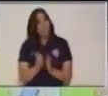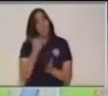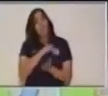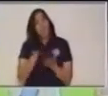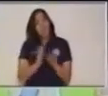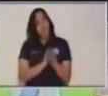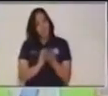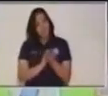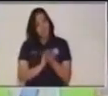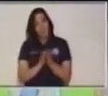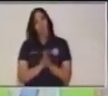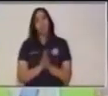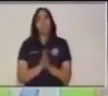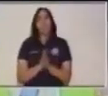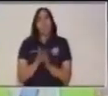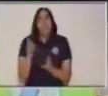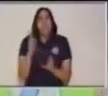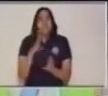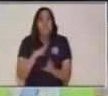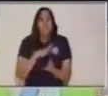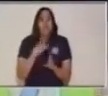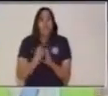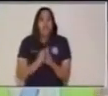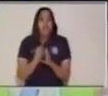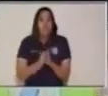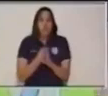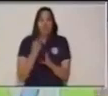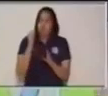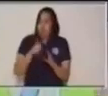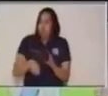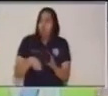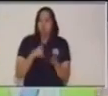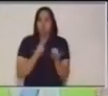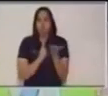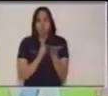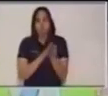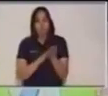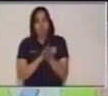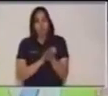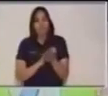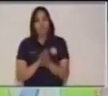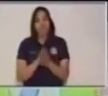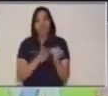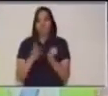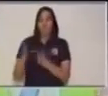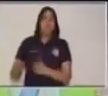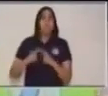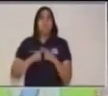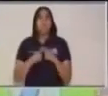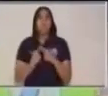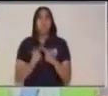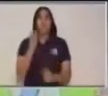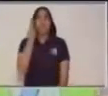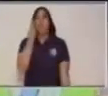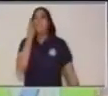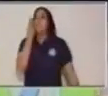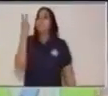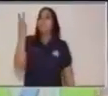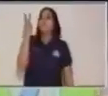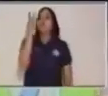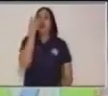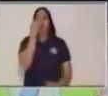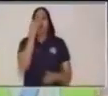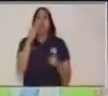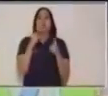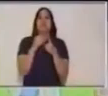y jabón. Y si no, puedes utilizar gel. Bueno, para empezar, quiero que observemos estas tres